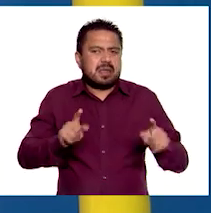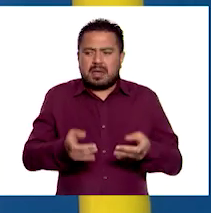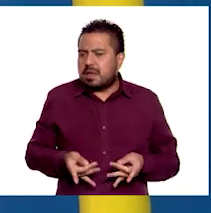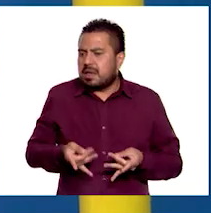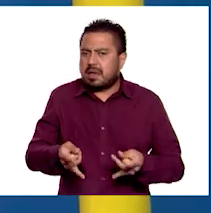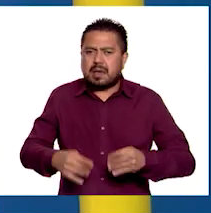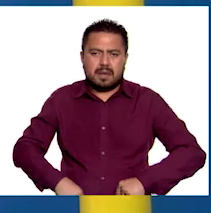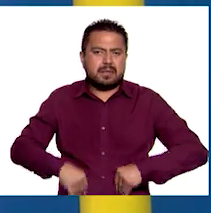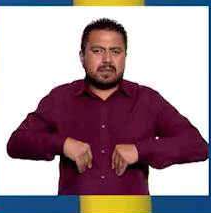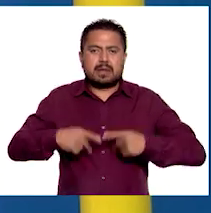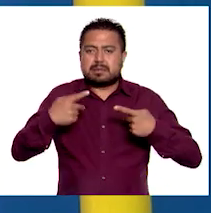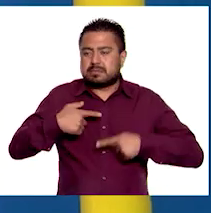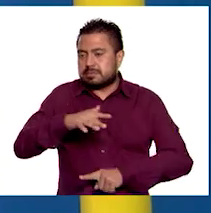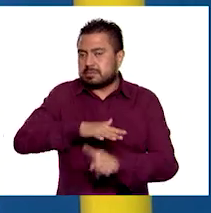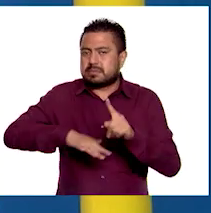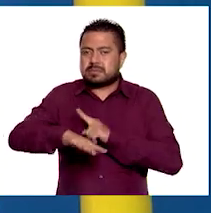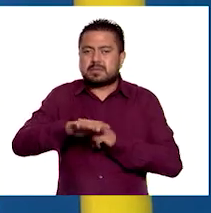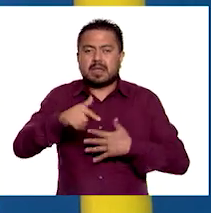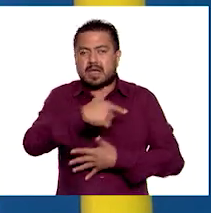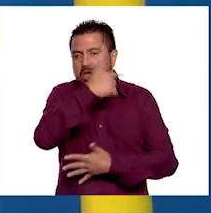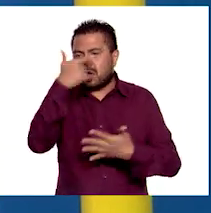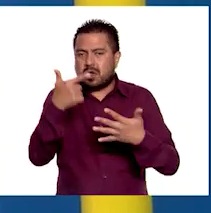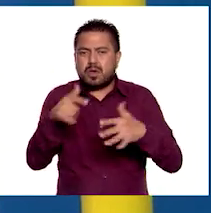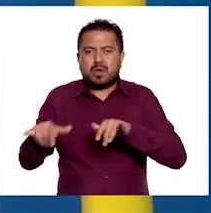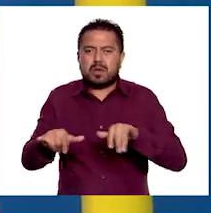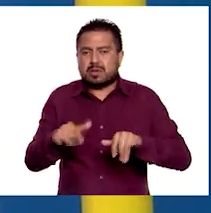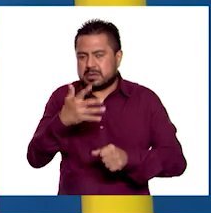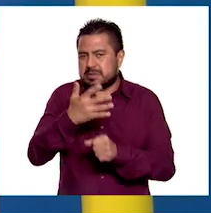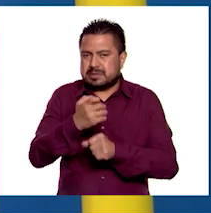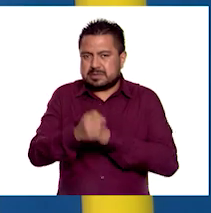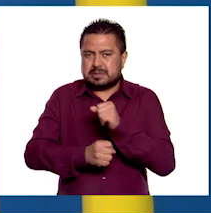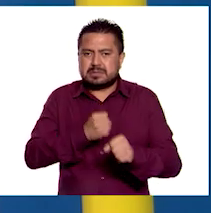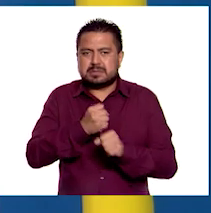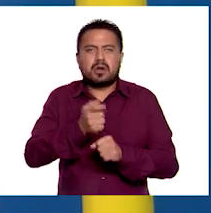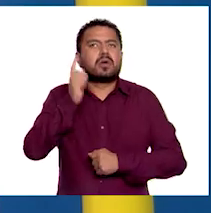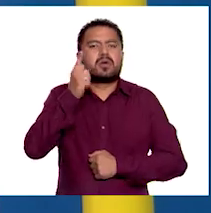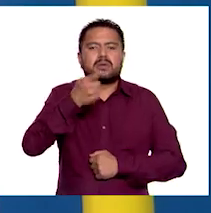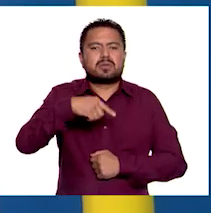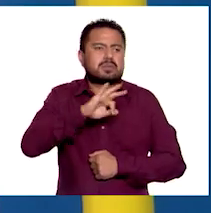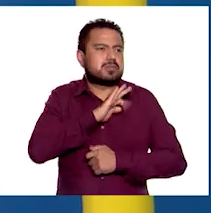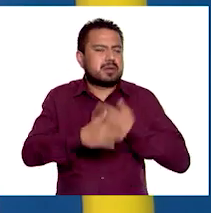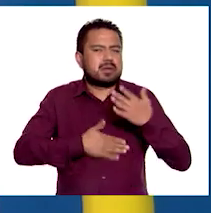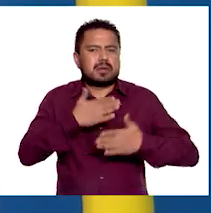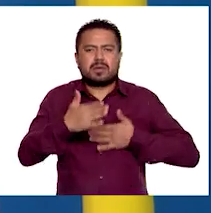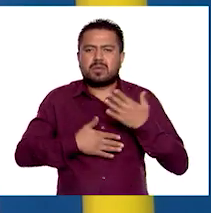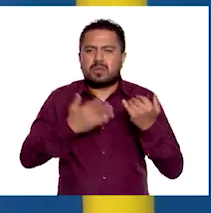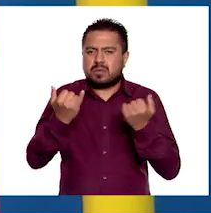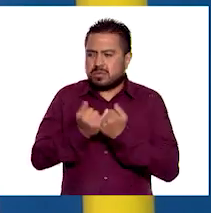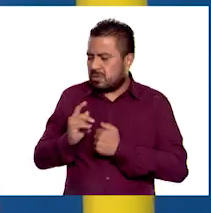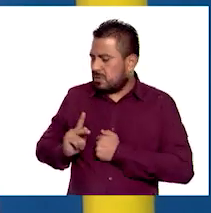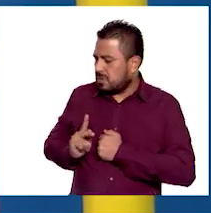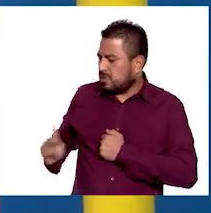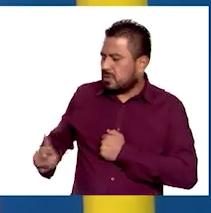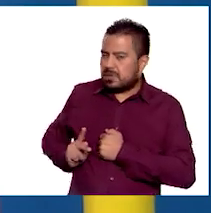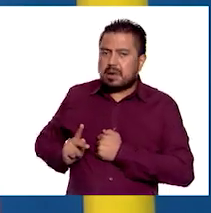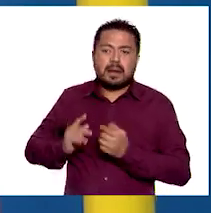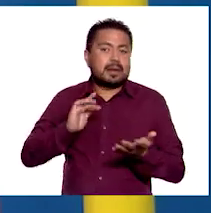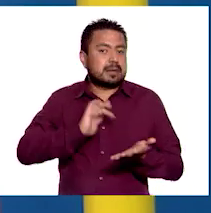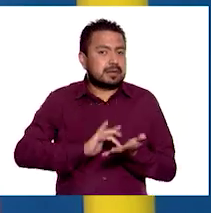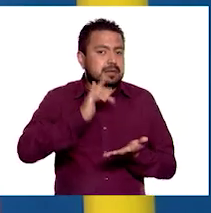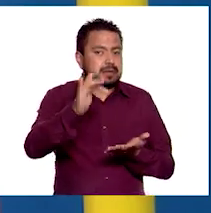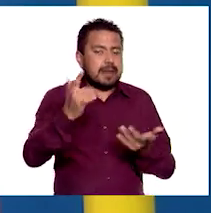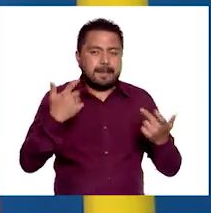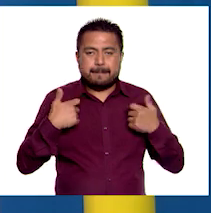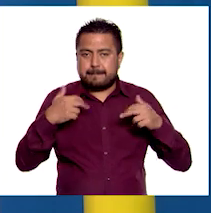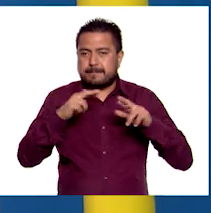calidad de vida de la población. De geografía, quinto grado. Espero lo hayan disfrutado tanto como nosotros. Le damos las gracias